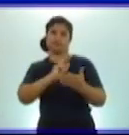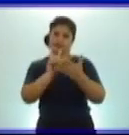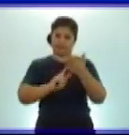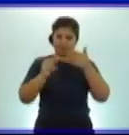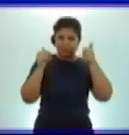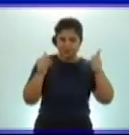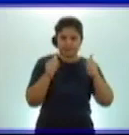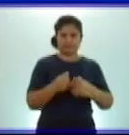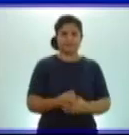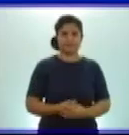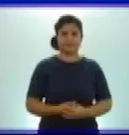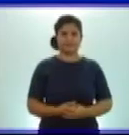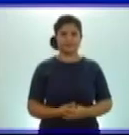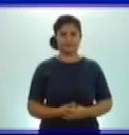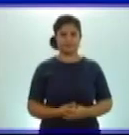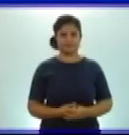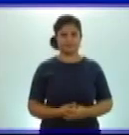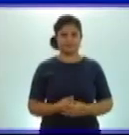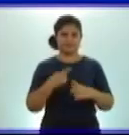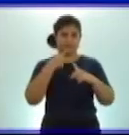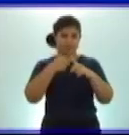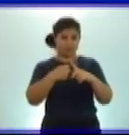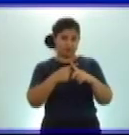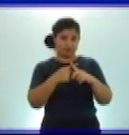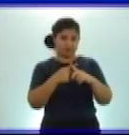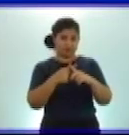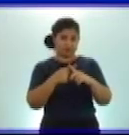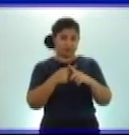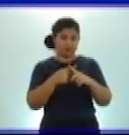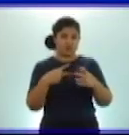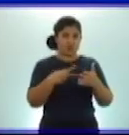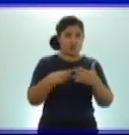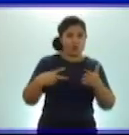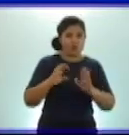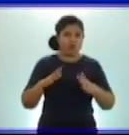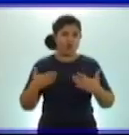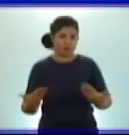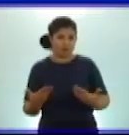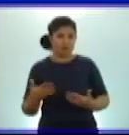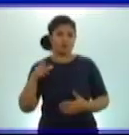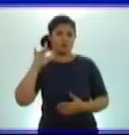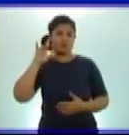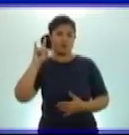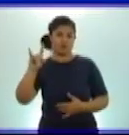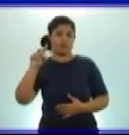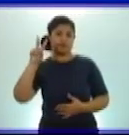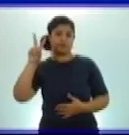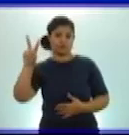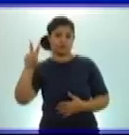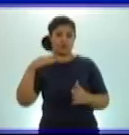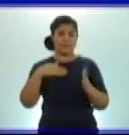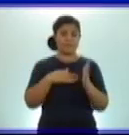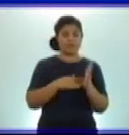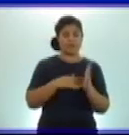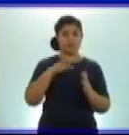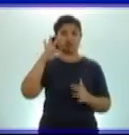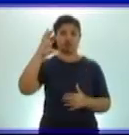es igual a 92.807. 92